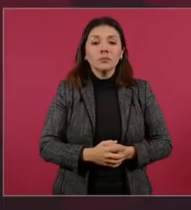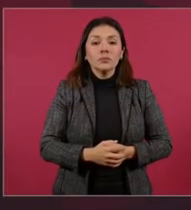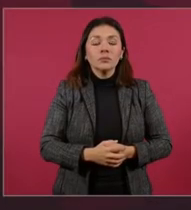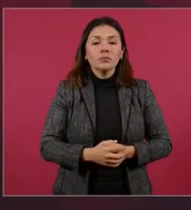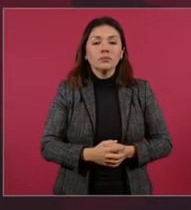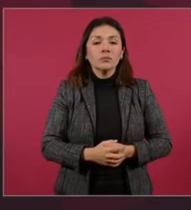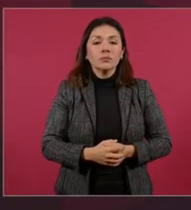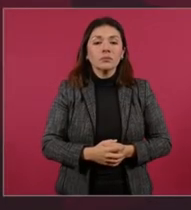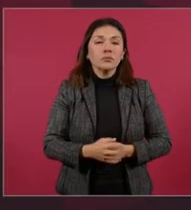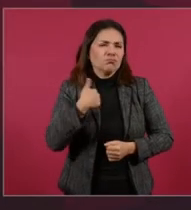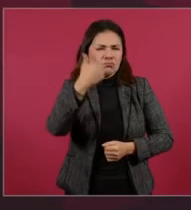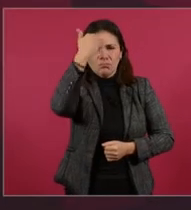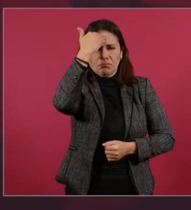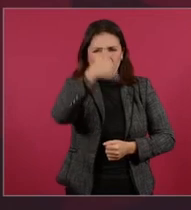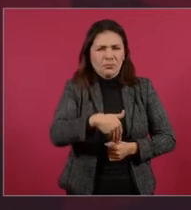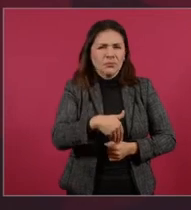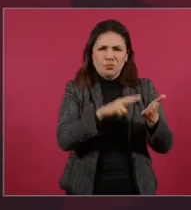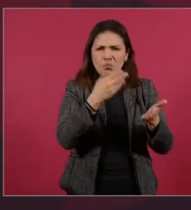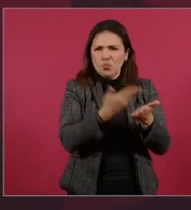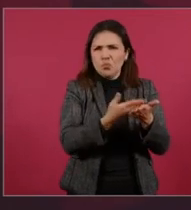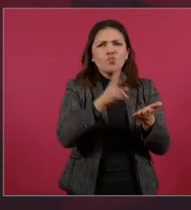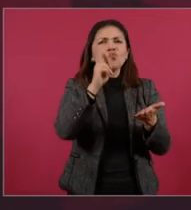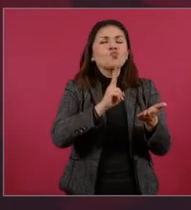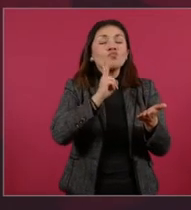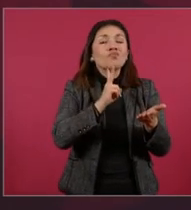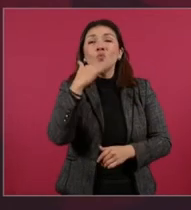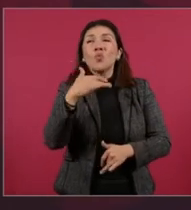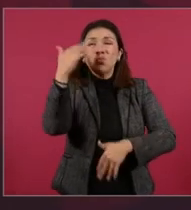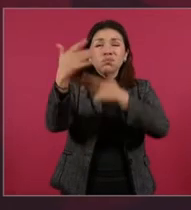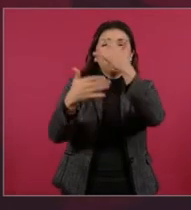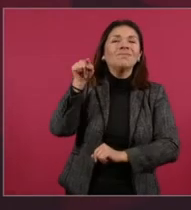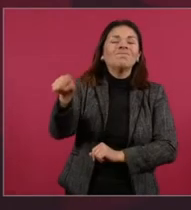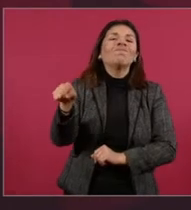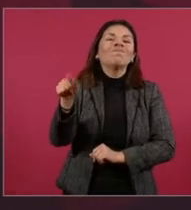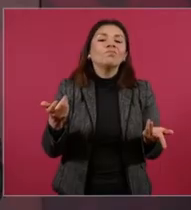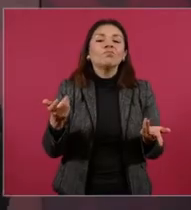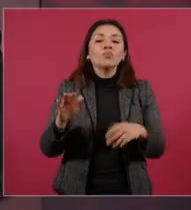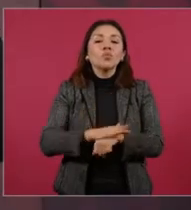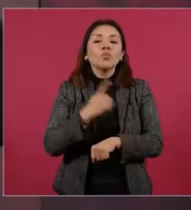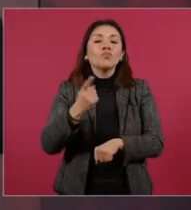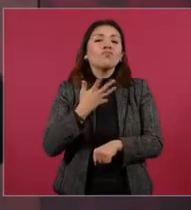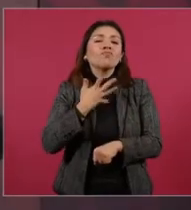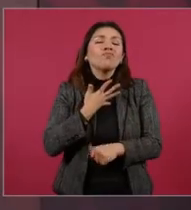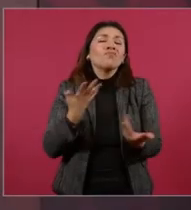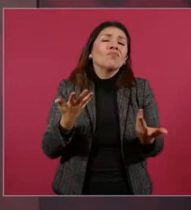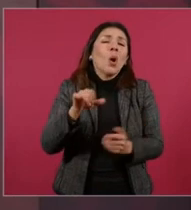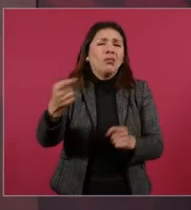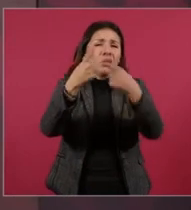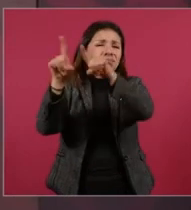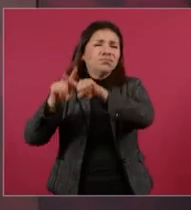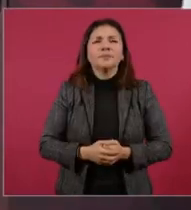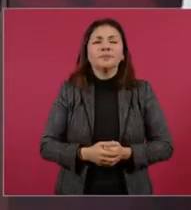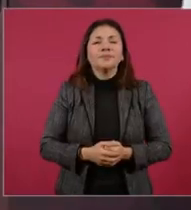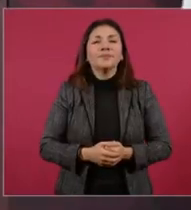Muy claramente se puede constatar que la contaminación tiene que ver con muchas otras empresas.